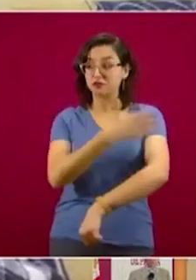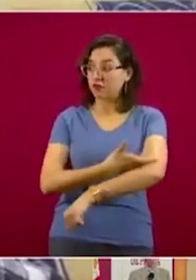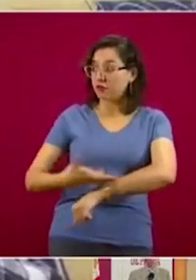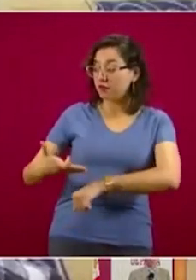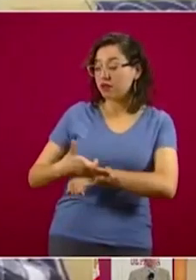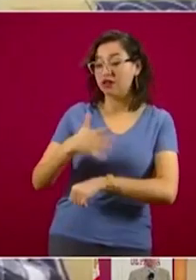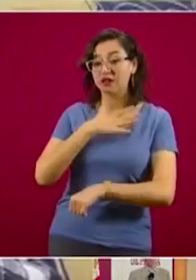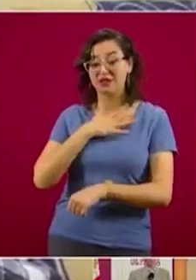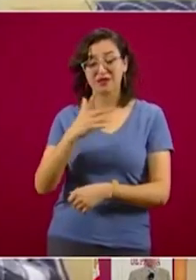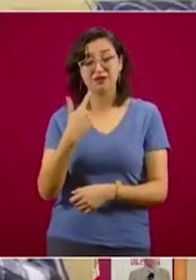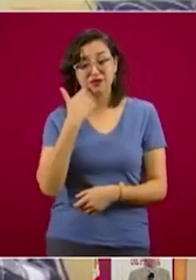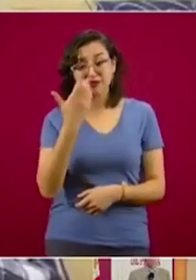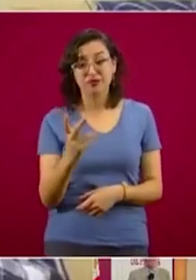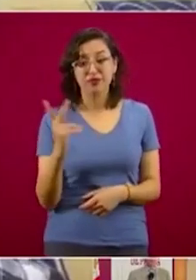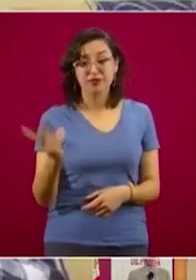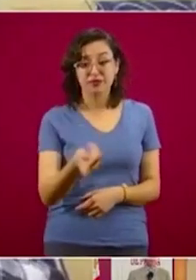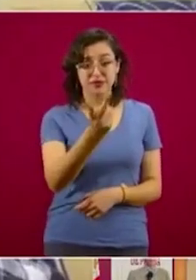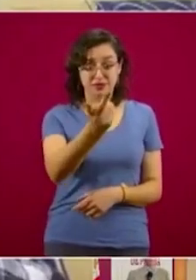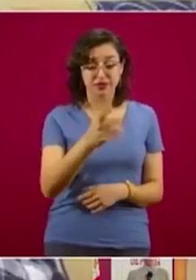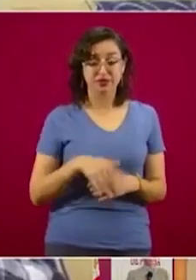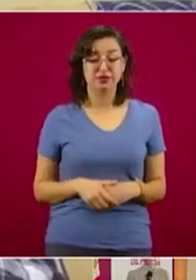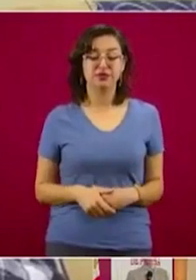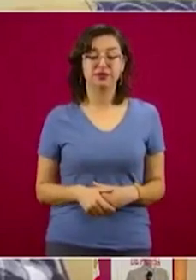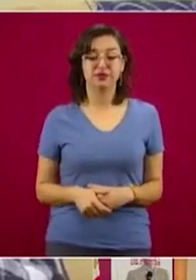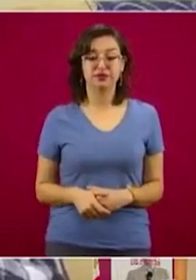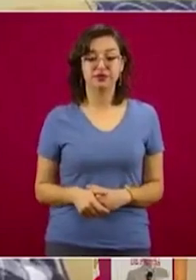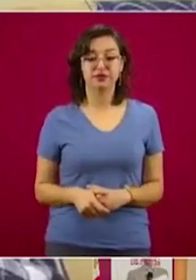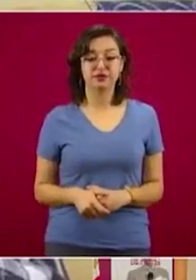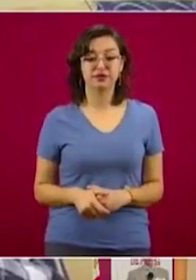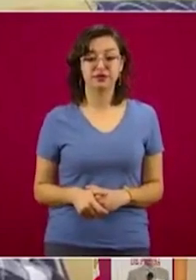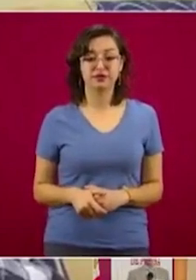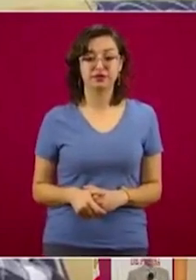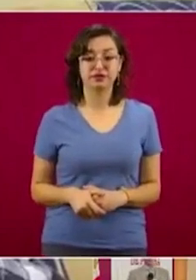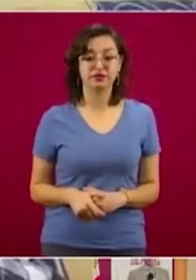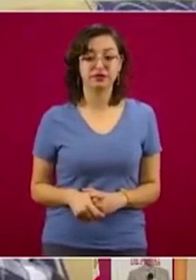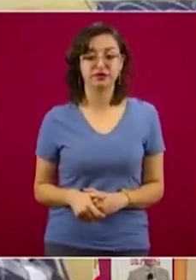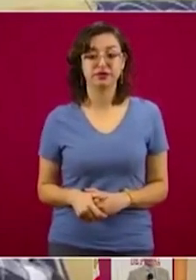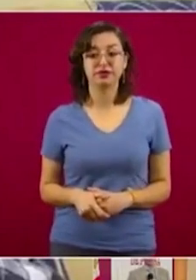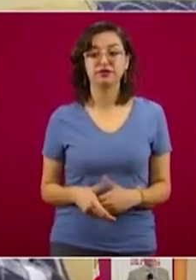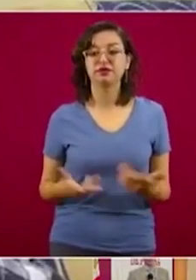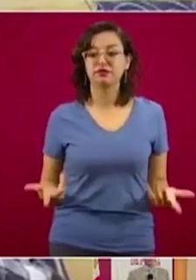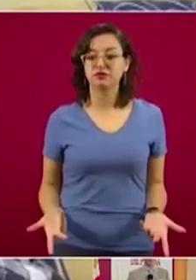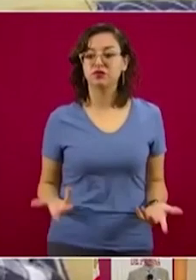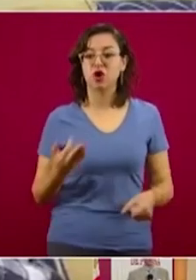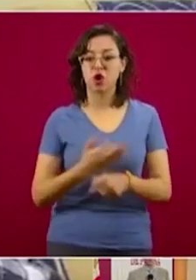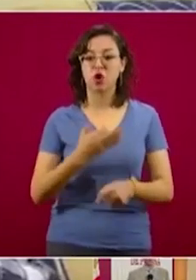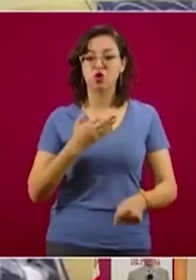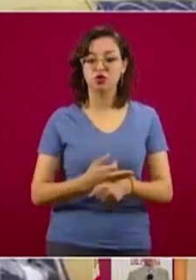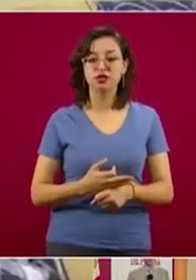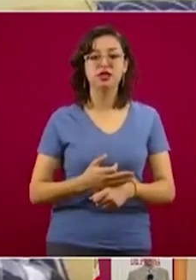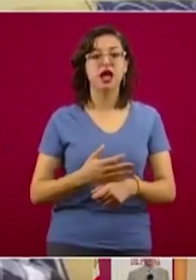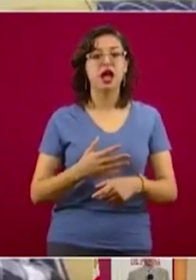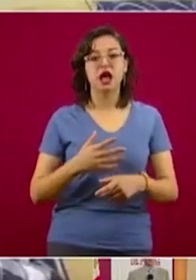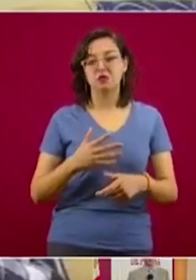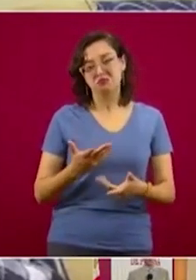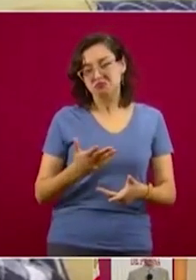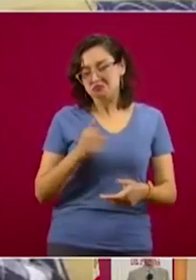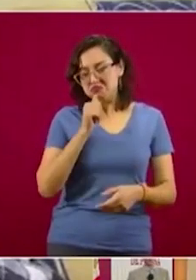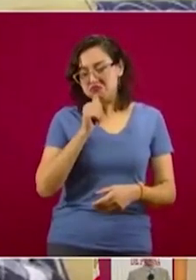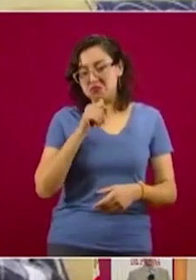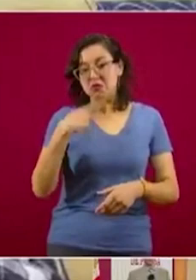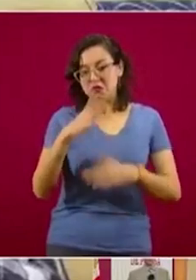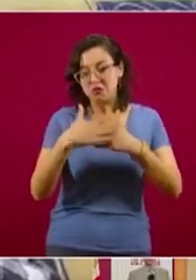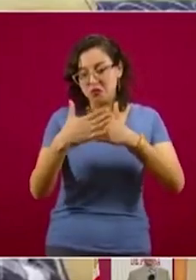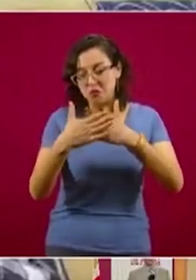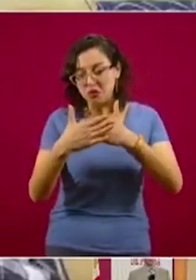familia. Mi pregunta es, ¿cómo vamos a respetar a su sana distancia en el regreso a clases si muchos de los